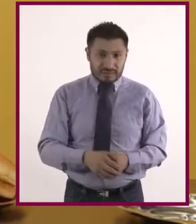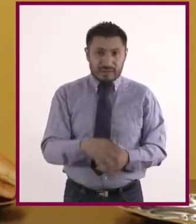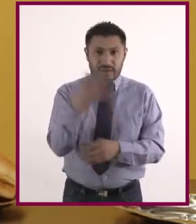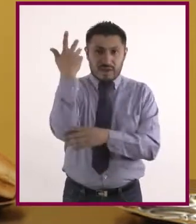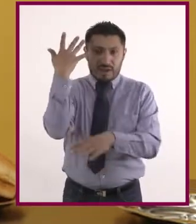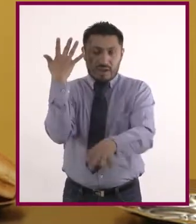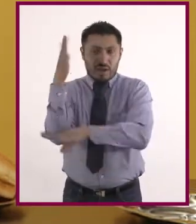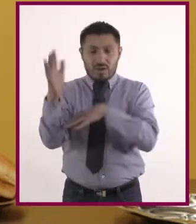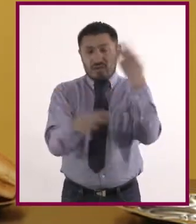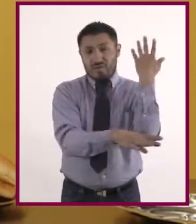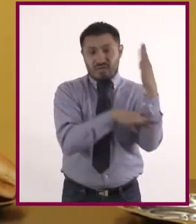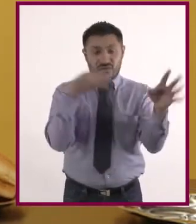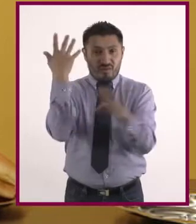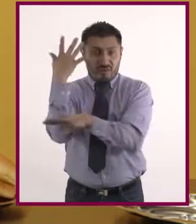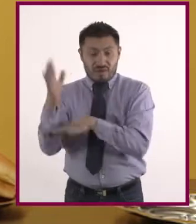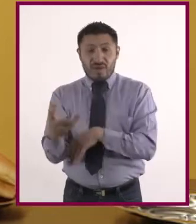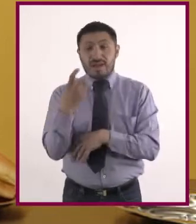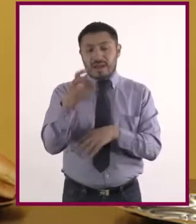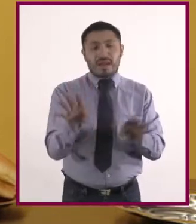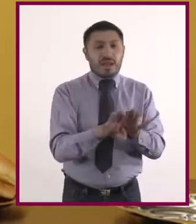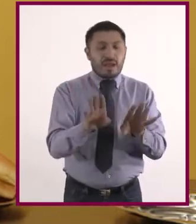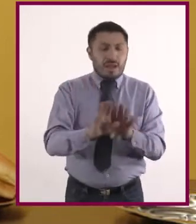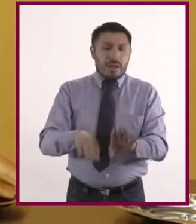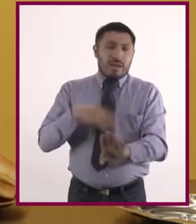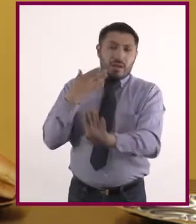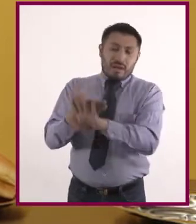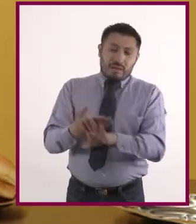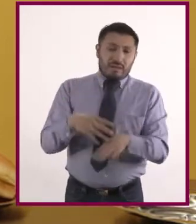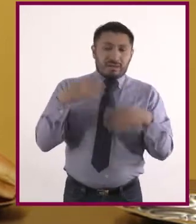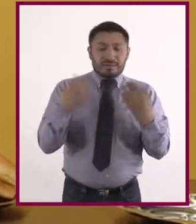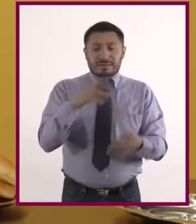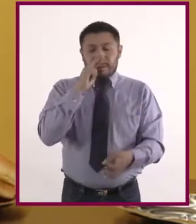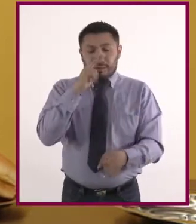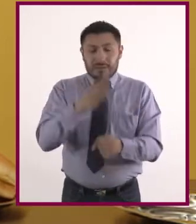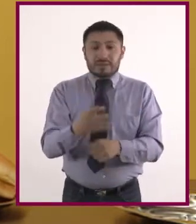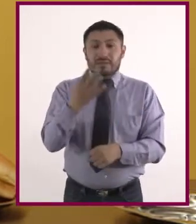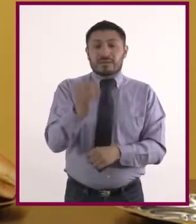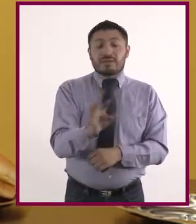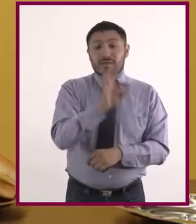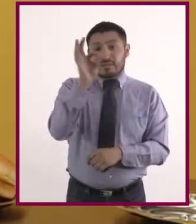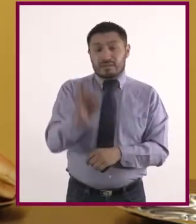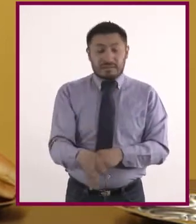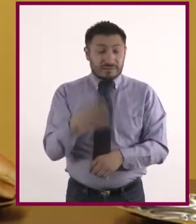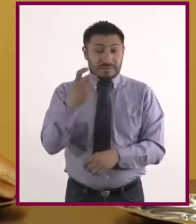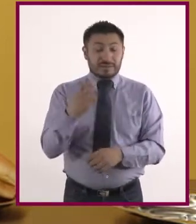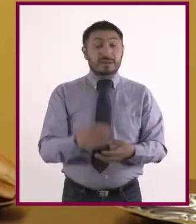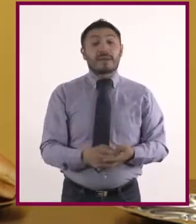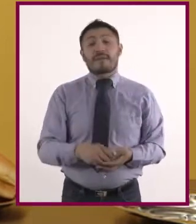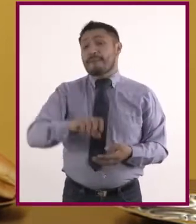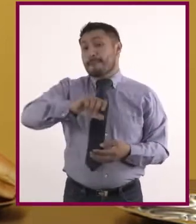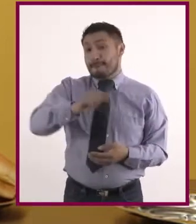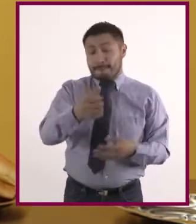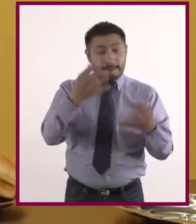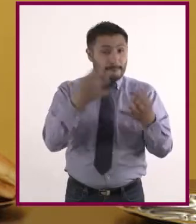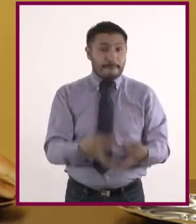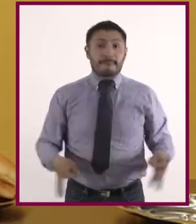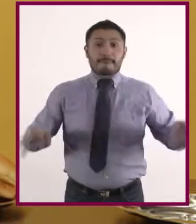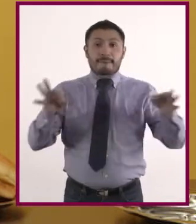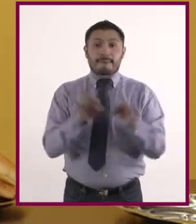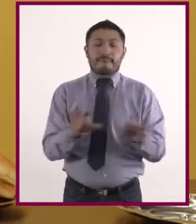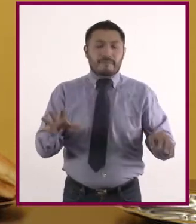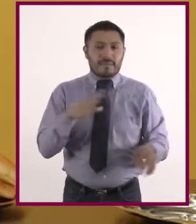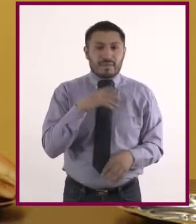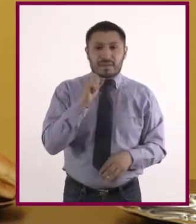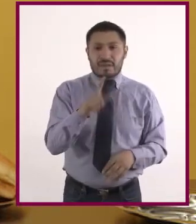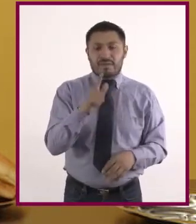para extender pastizales y hacer cultivos forrajeros para el ganado son responsables del 9% de emisiones. Otra parte importante los